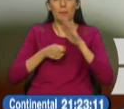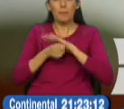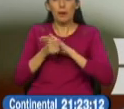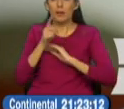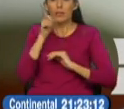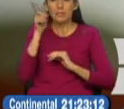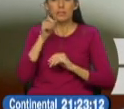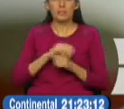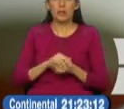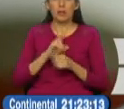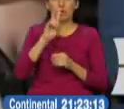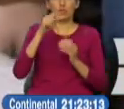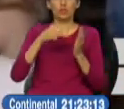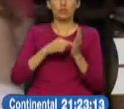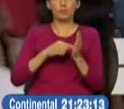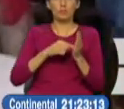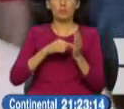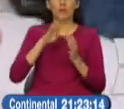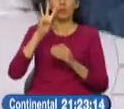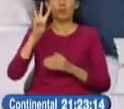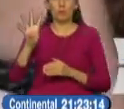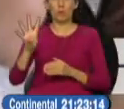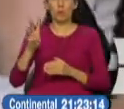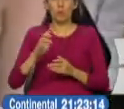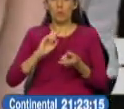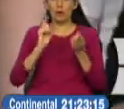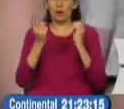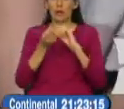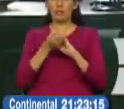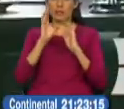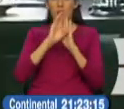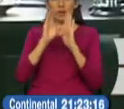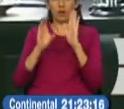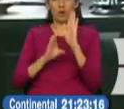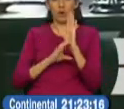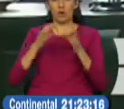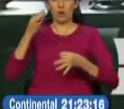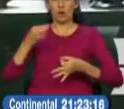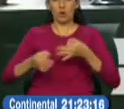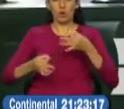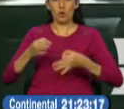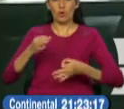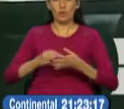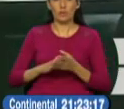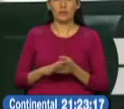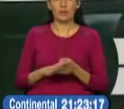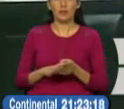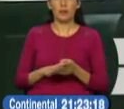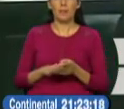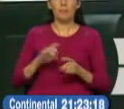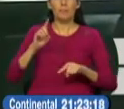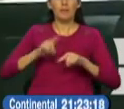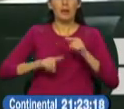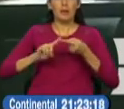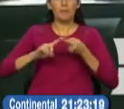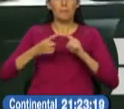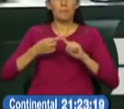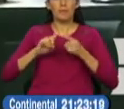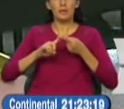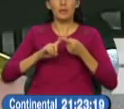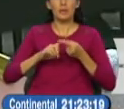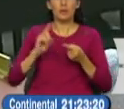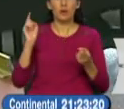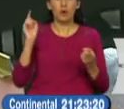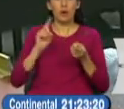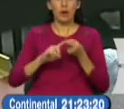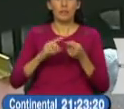Cabe recordar que en el año 2004 gracias a un fallo de la extinta Corte Suprema de Justicia presidida por Guillermo Castro Dajer amigo personal del ex jefe de Estado